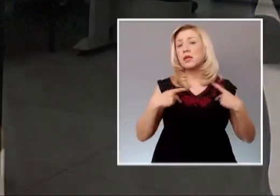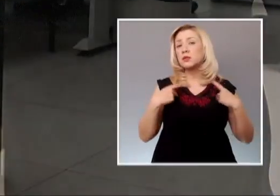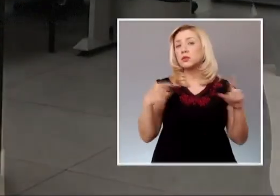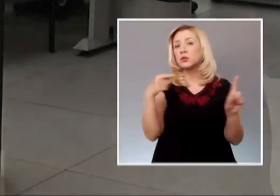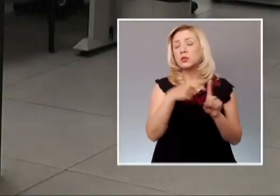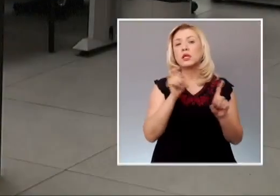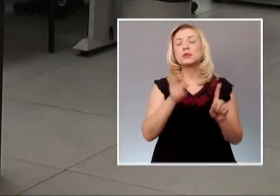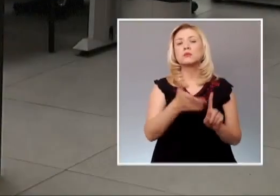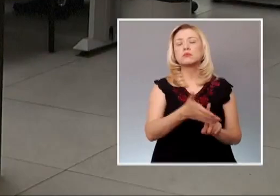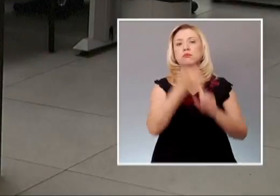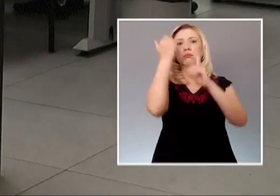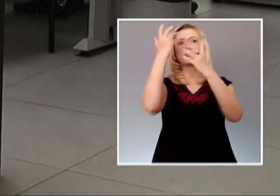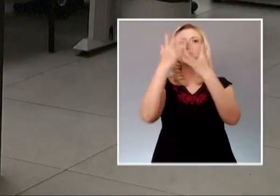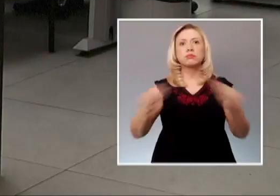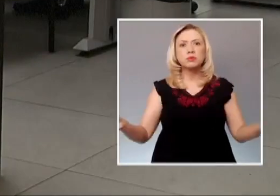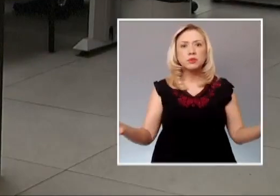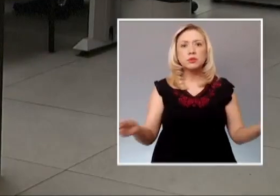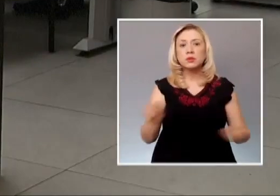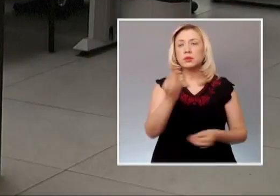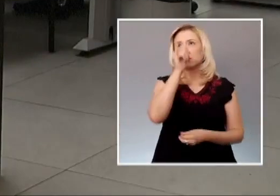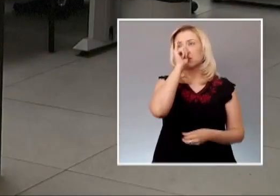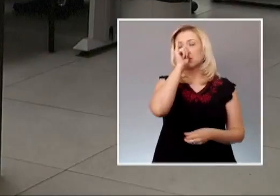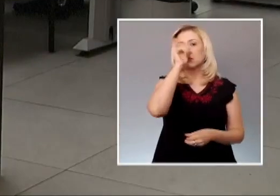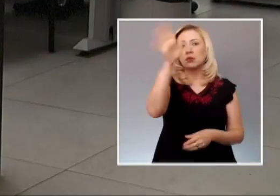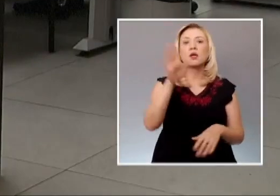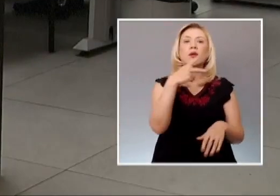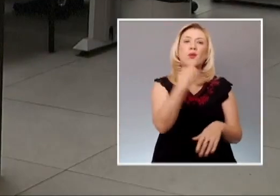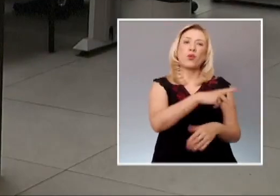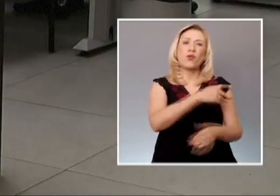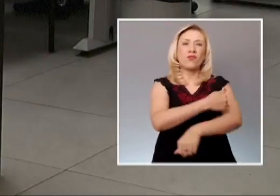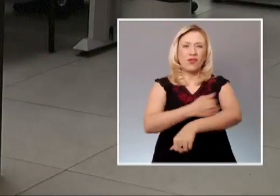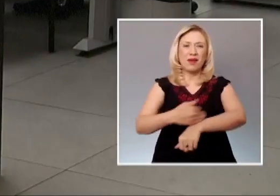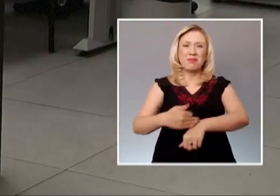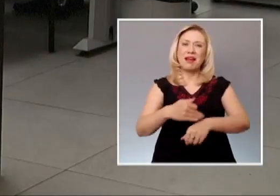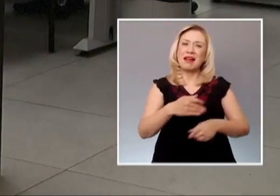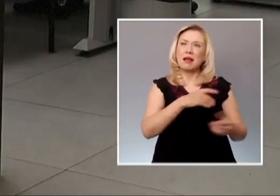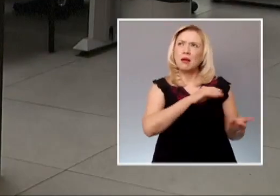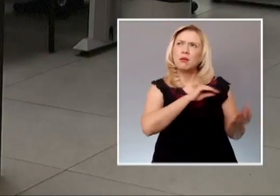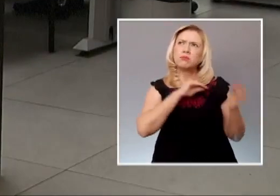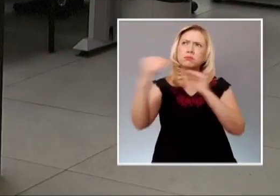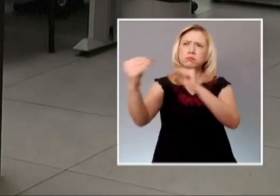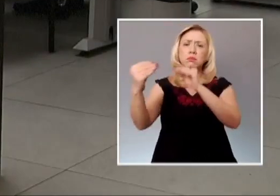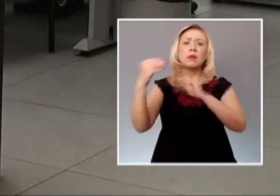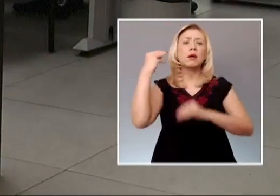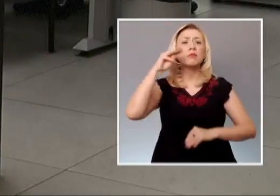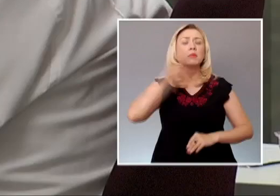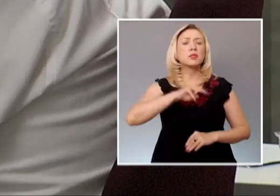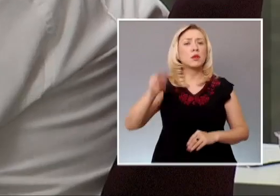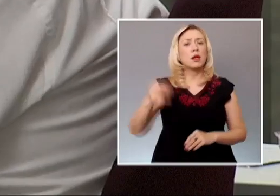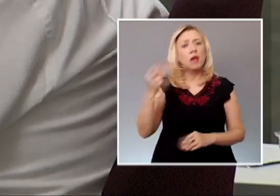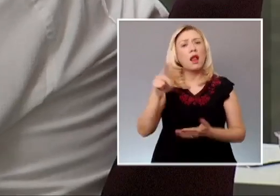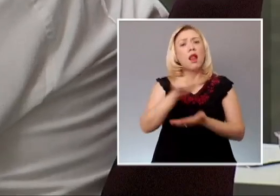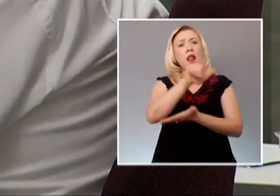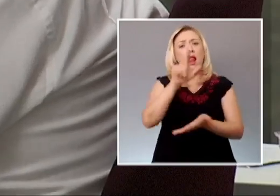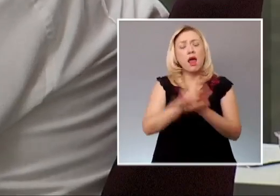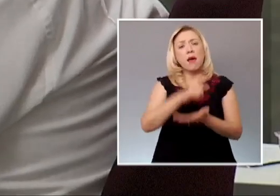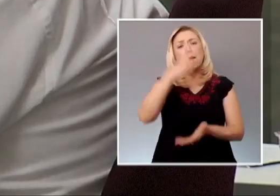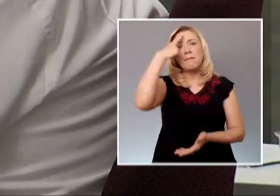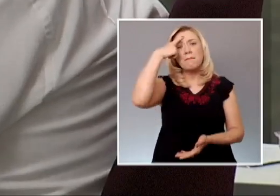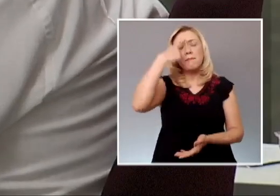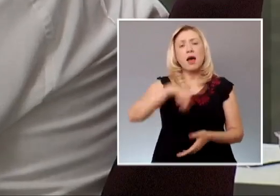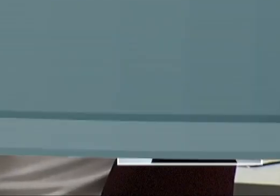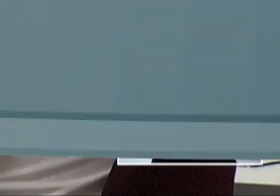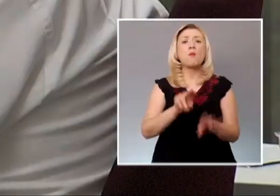que reclamó la omisión del Congreso de Michoacán de expedir la ley en materia de declaración especial de